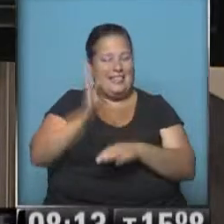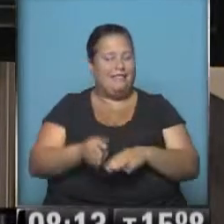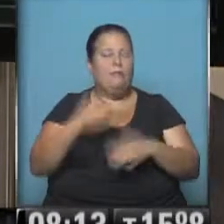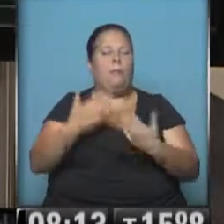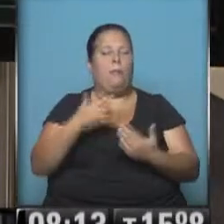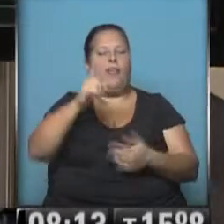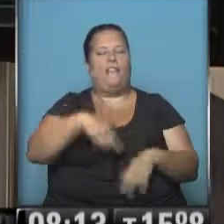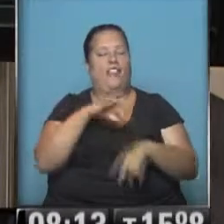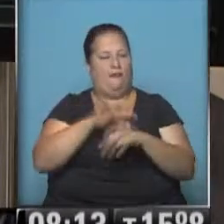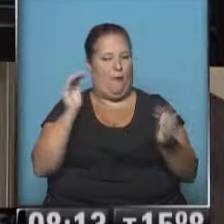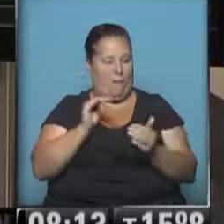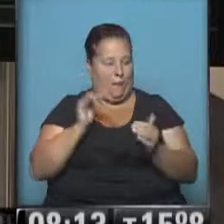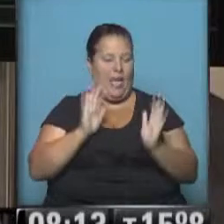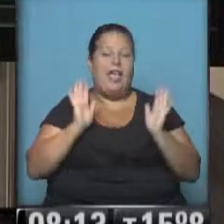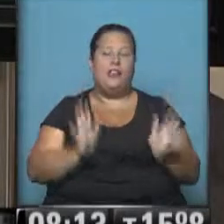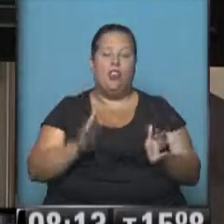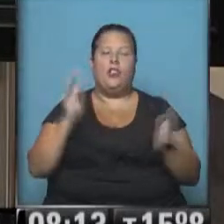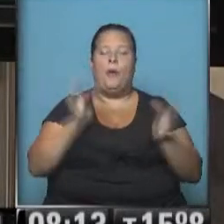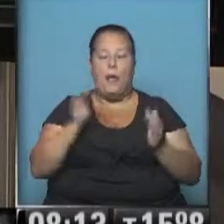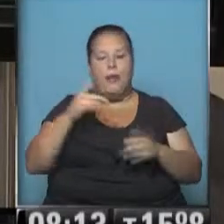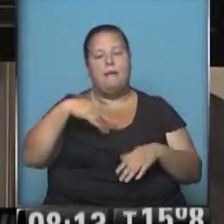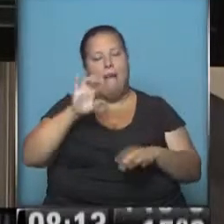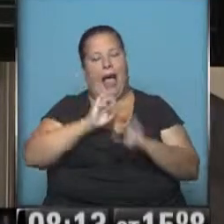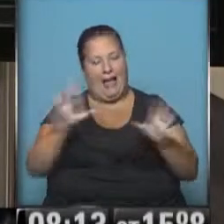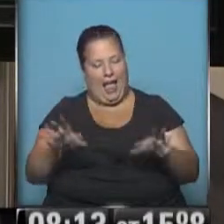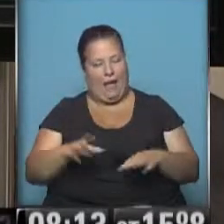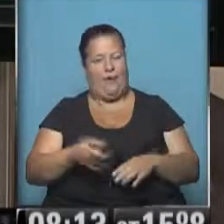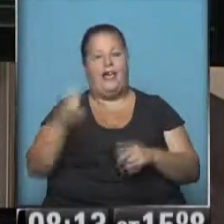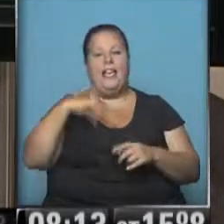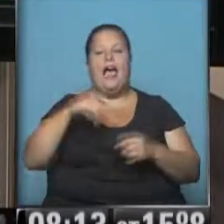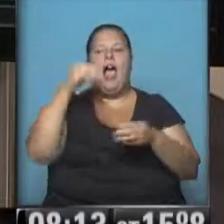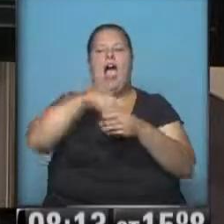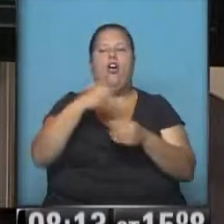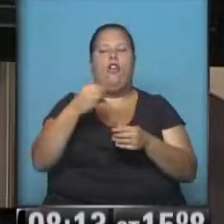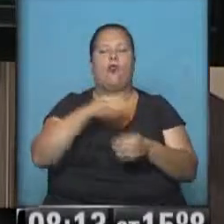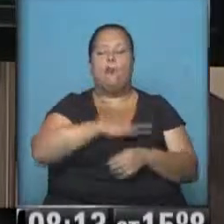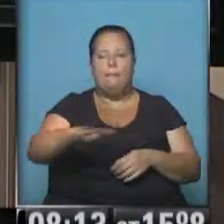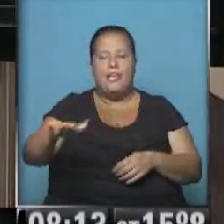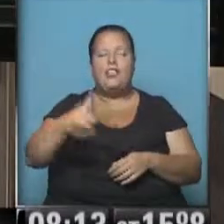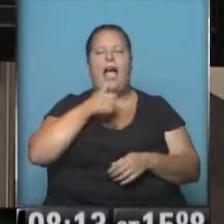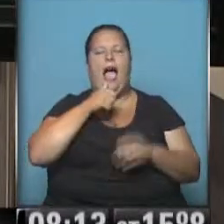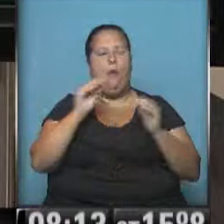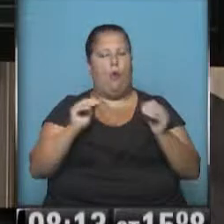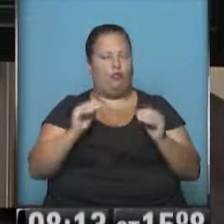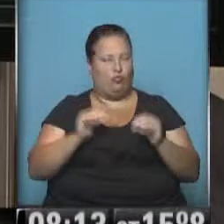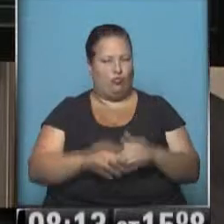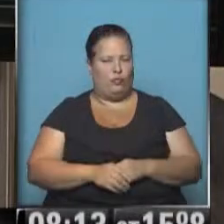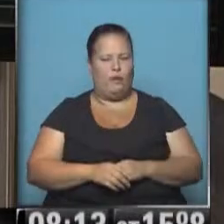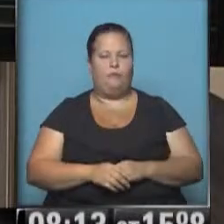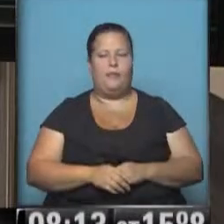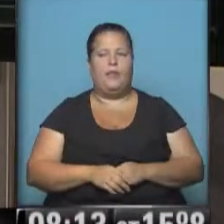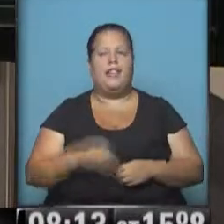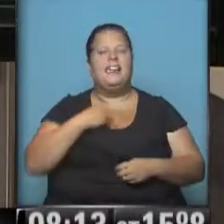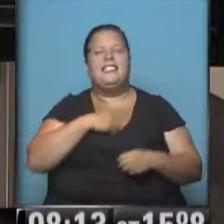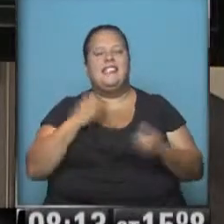puede producir la enfermedad. Entonces, en los bebés es mucho más grave. Estas esporas están en el suelo y en el agua no segura. Los